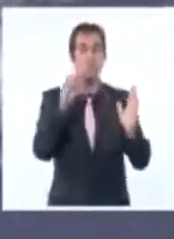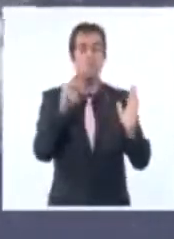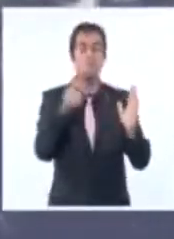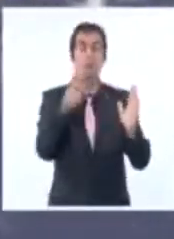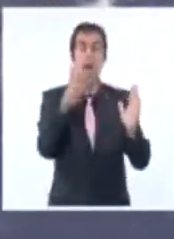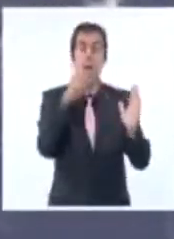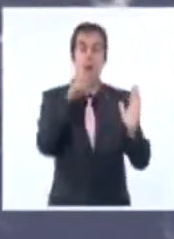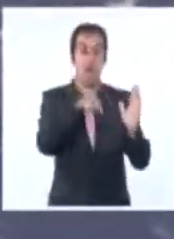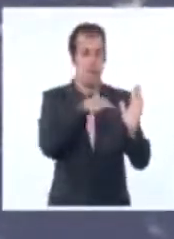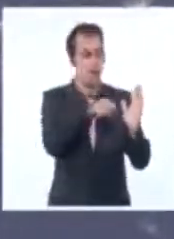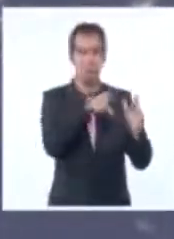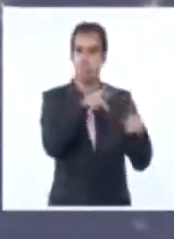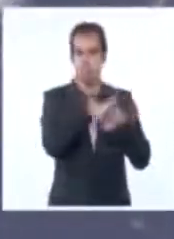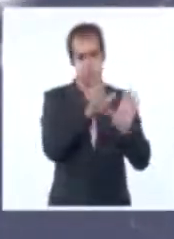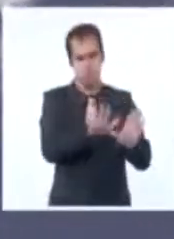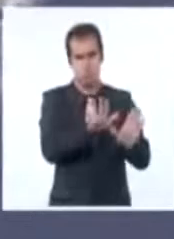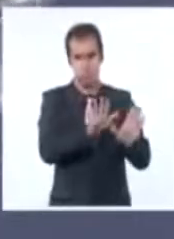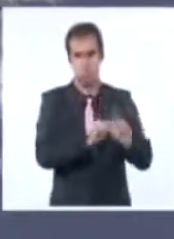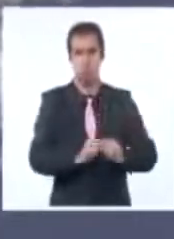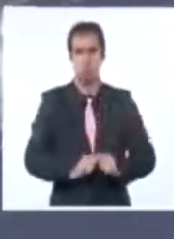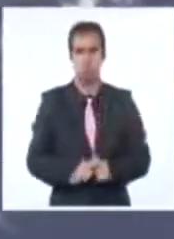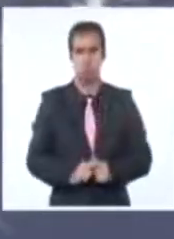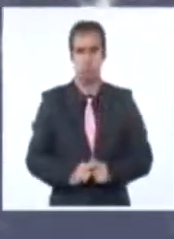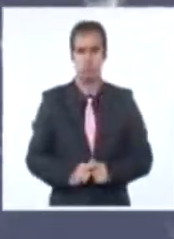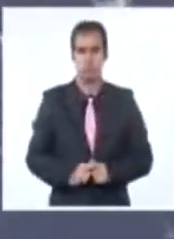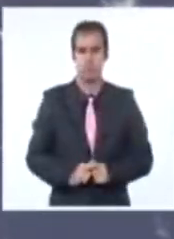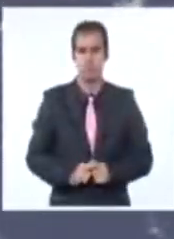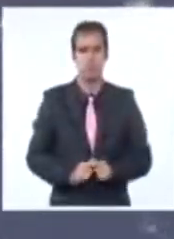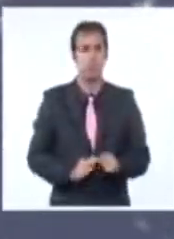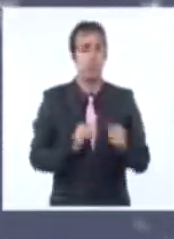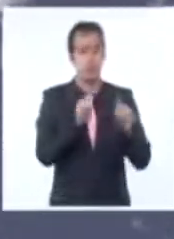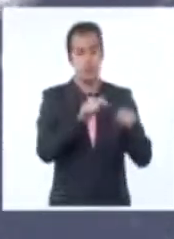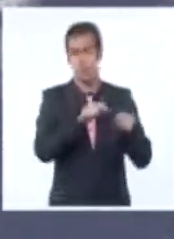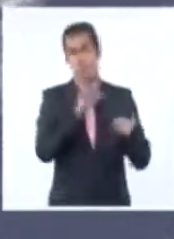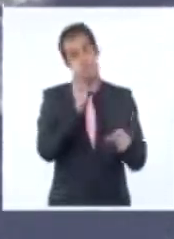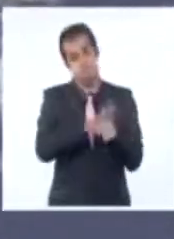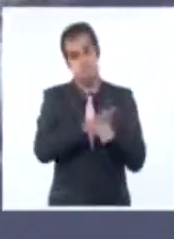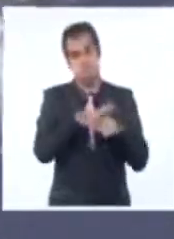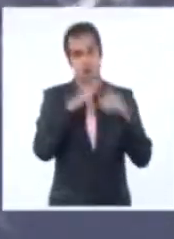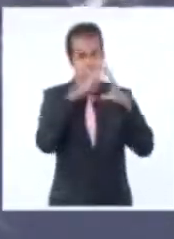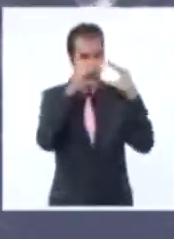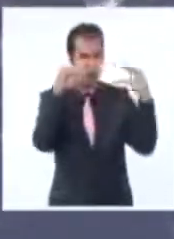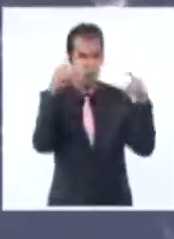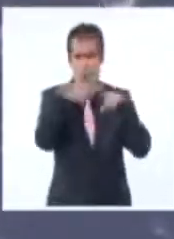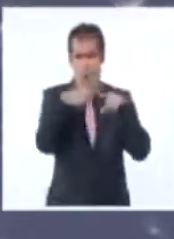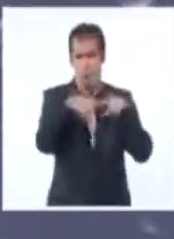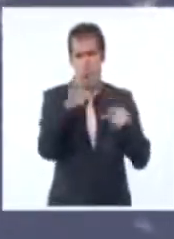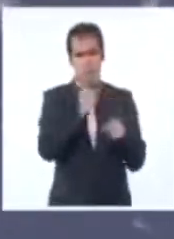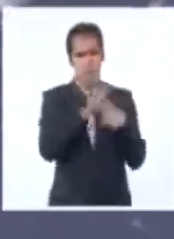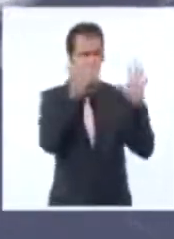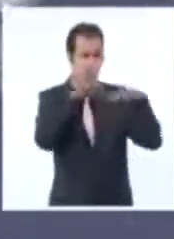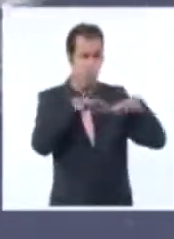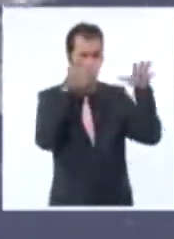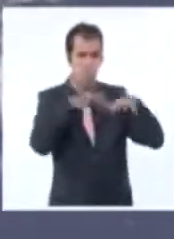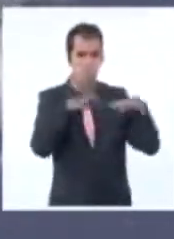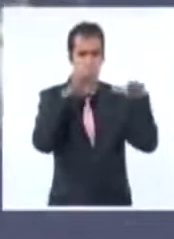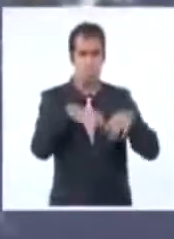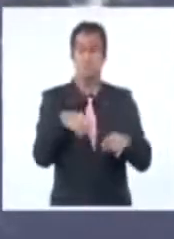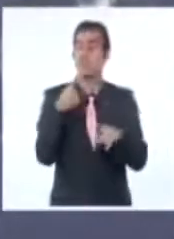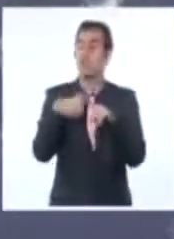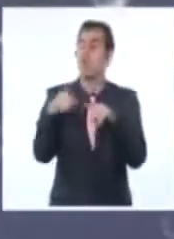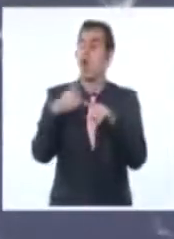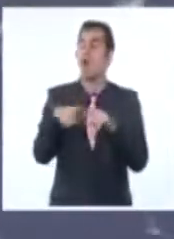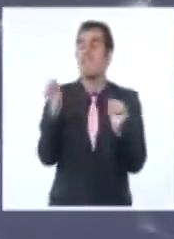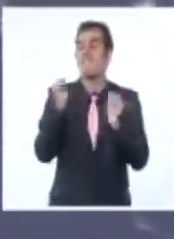estacionario muy próximo al extremo oriental del país. Esto va a mantener los nublados sobre la zona oriental de la Chipiélago y dará paso a que estas altas presiones también se